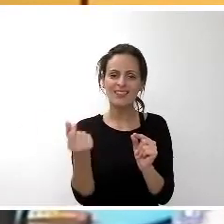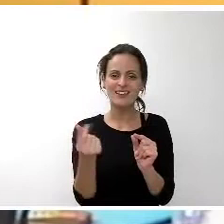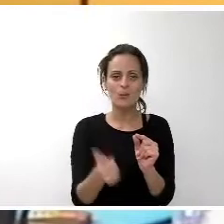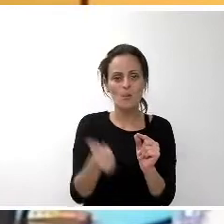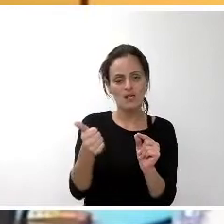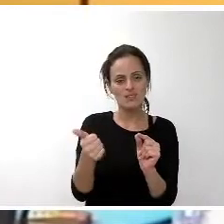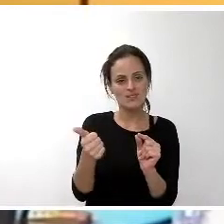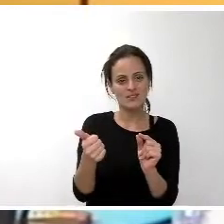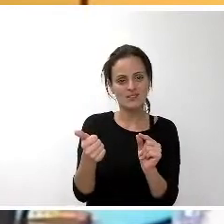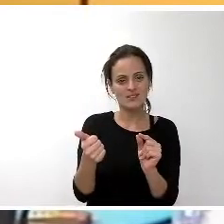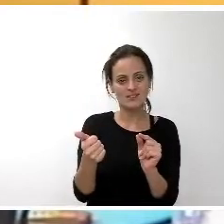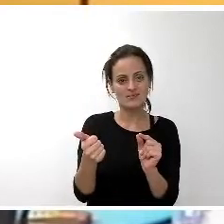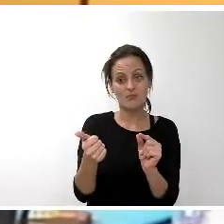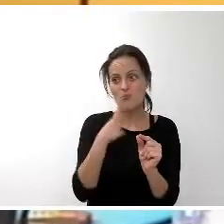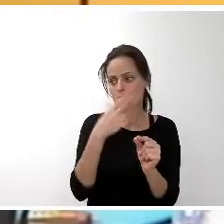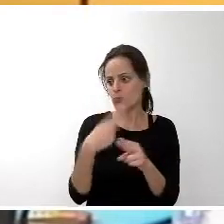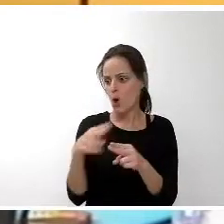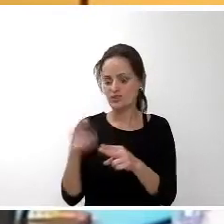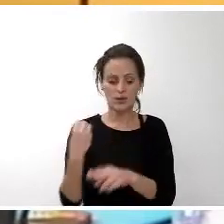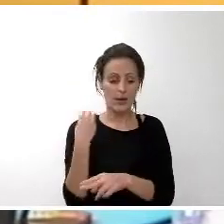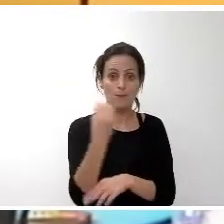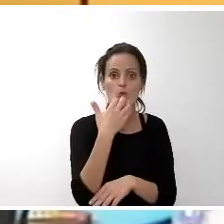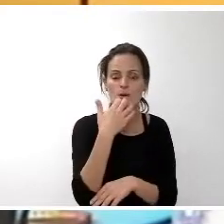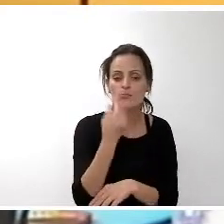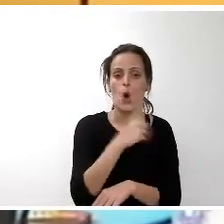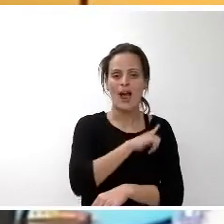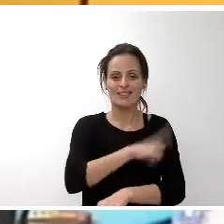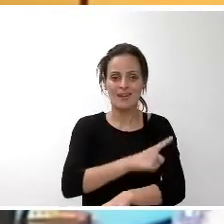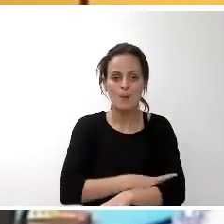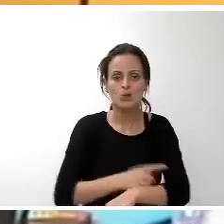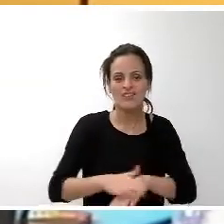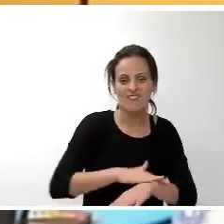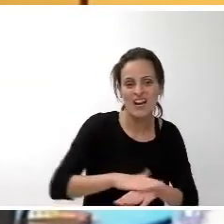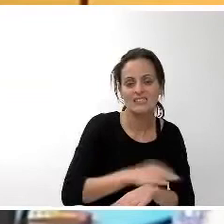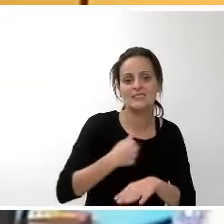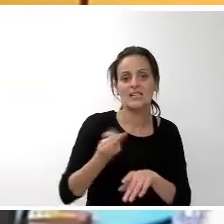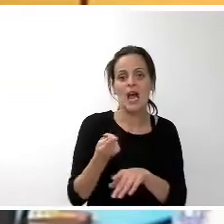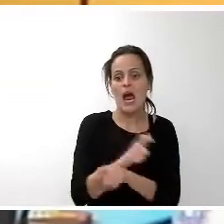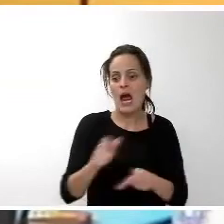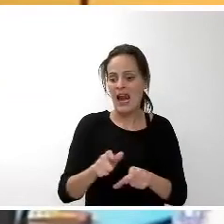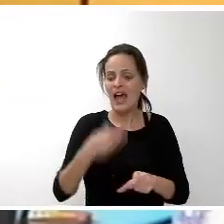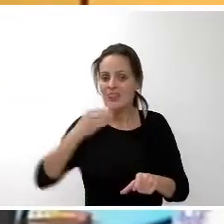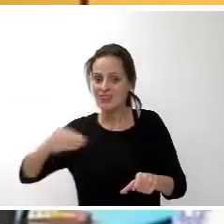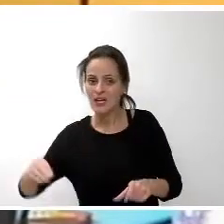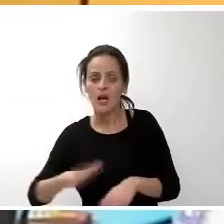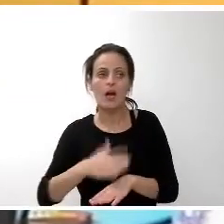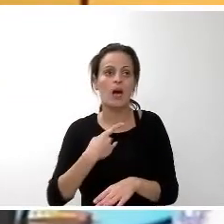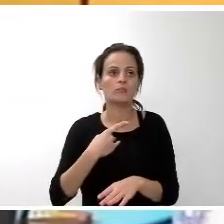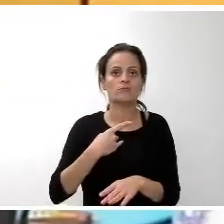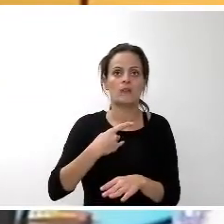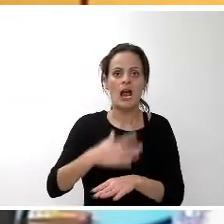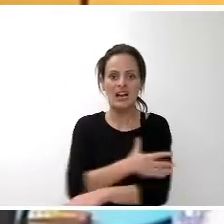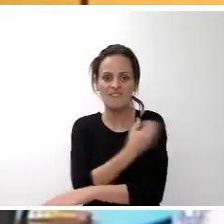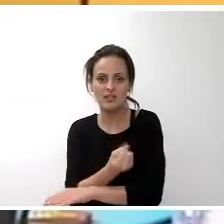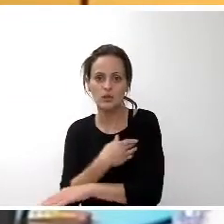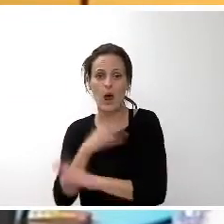de políticas de apoyo al deporte base, a la cantera, a los menores, a los juegos cabildos, a la prevención,